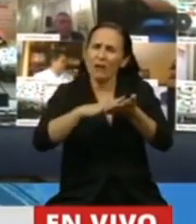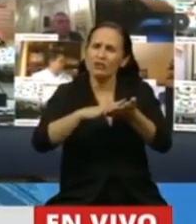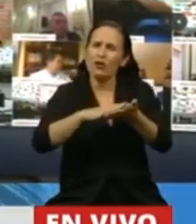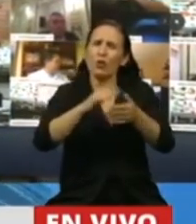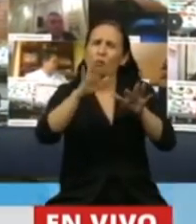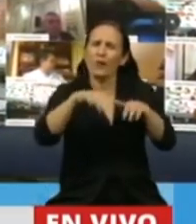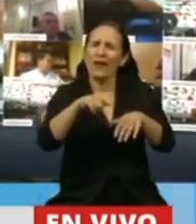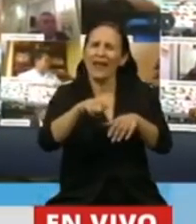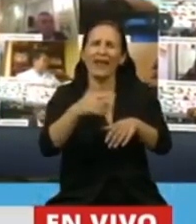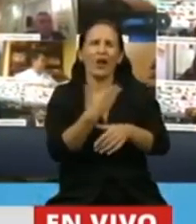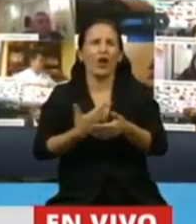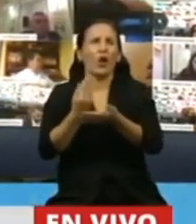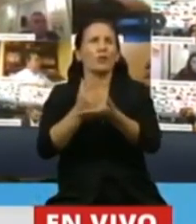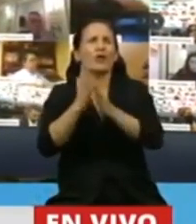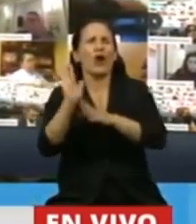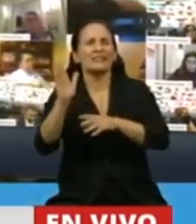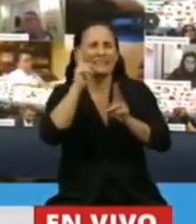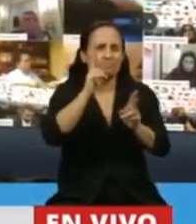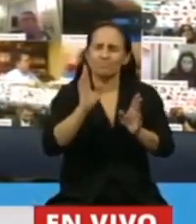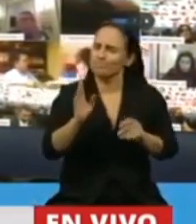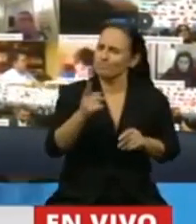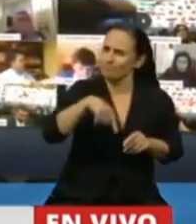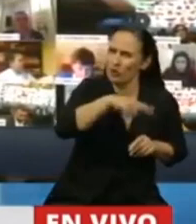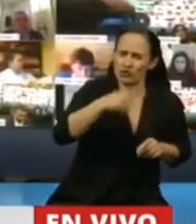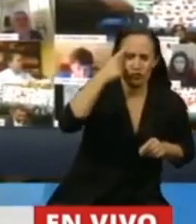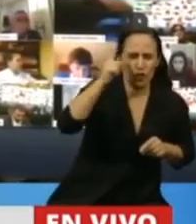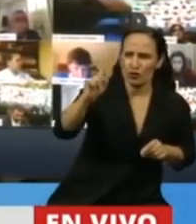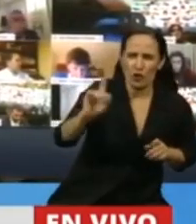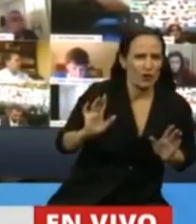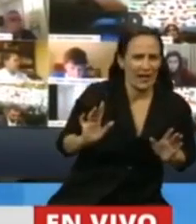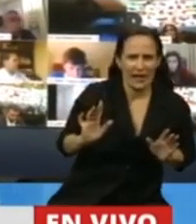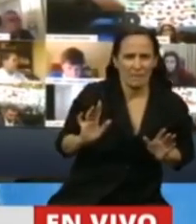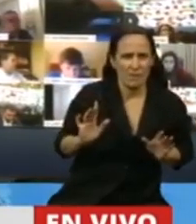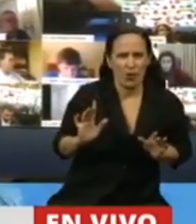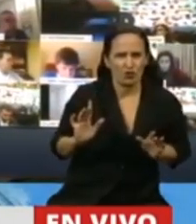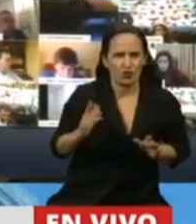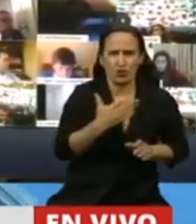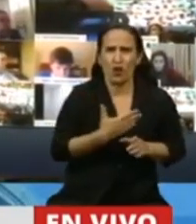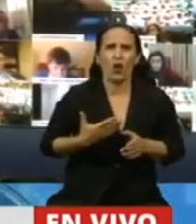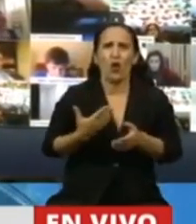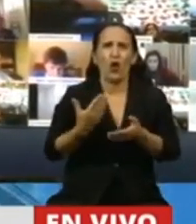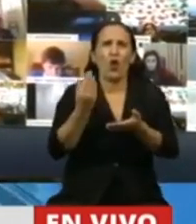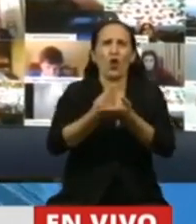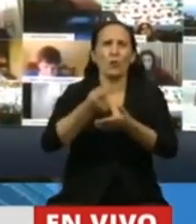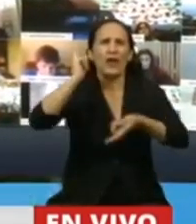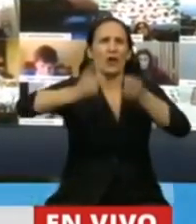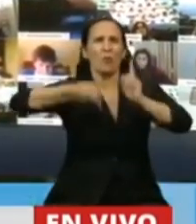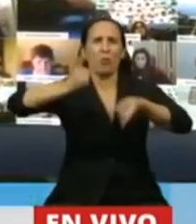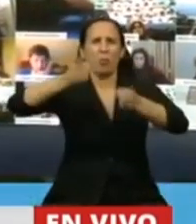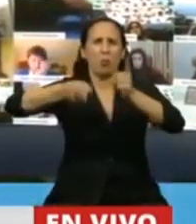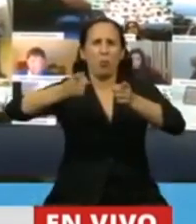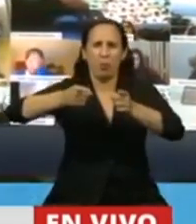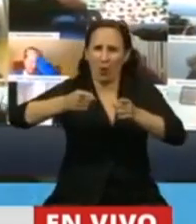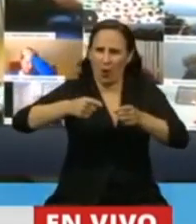el actual gobierno. No, señor presidente, nosotros no creemos que este gobierno esté yendo camino al autoritarismo porque estemos haciendo este